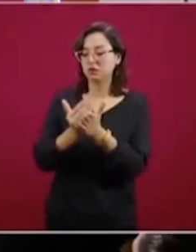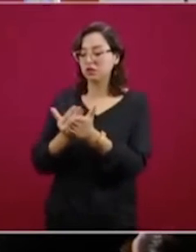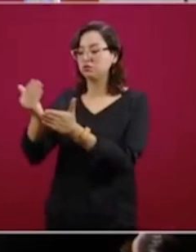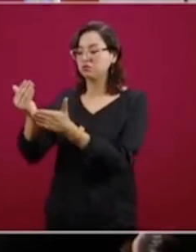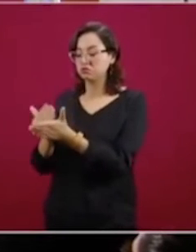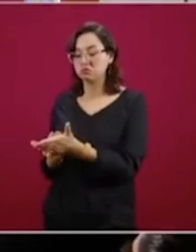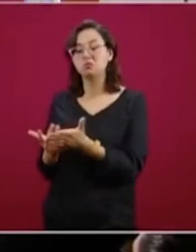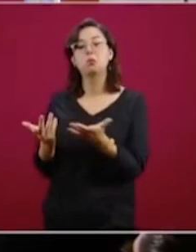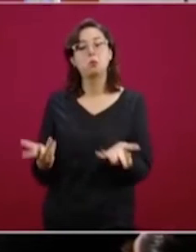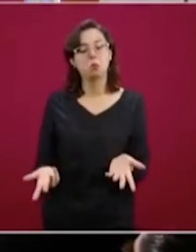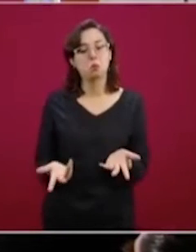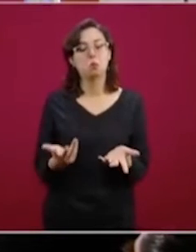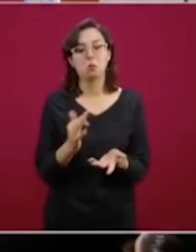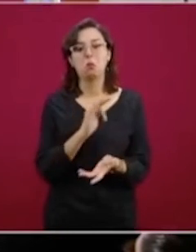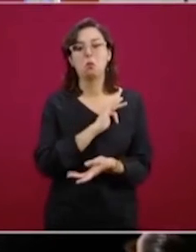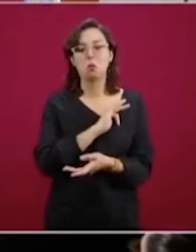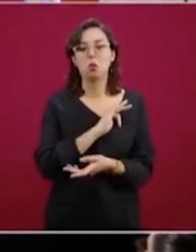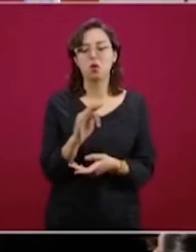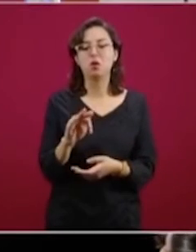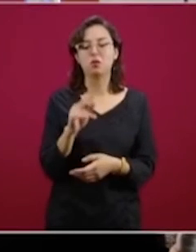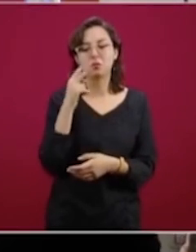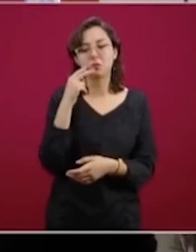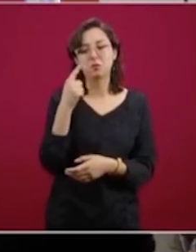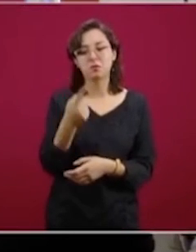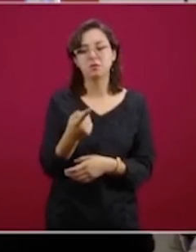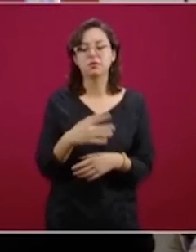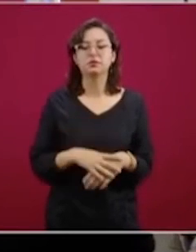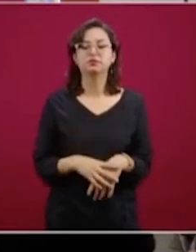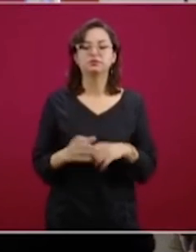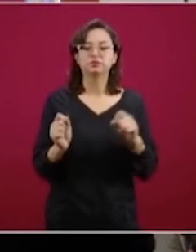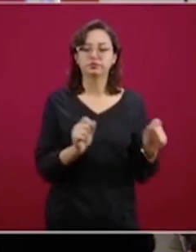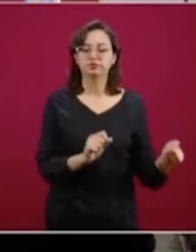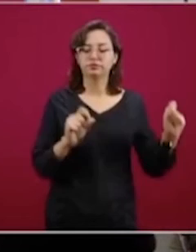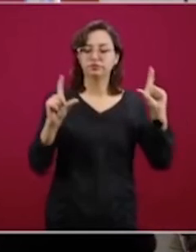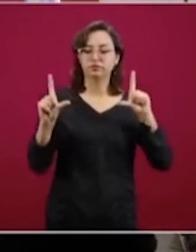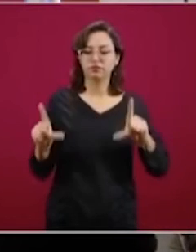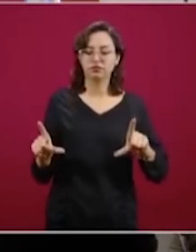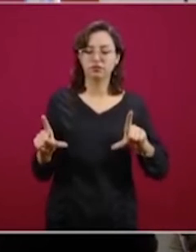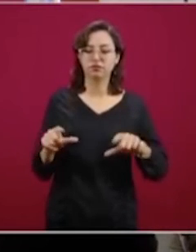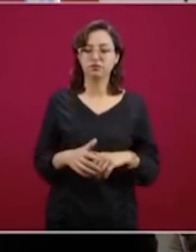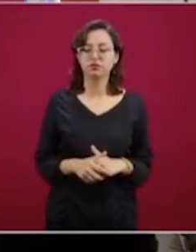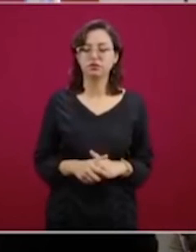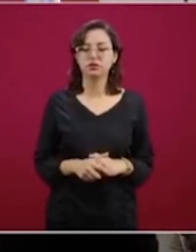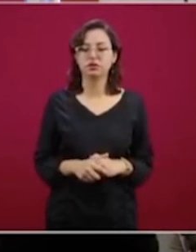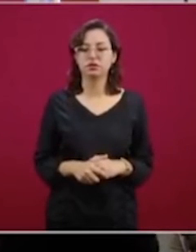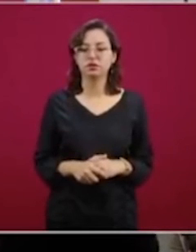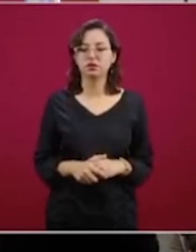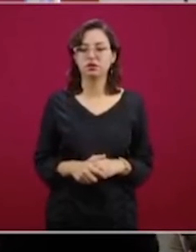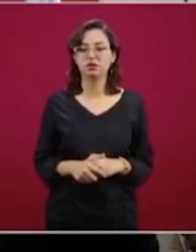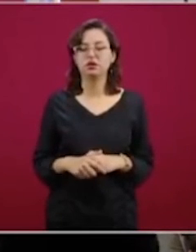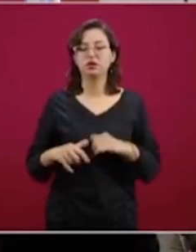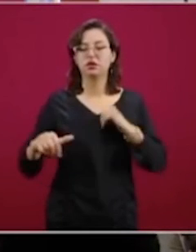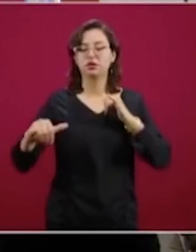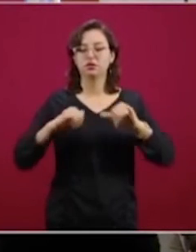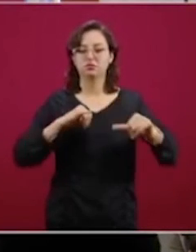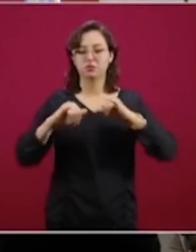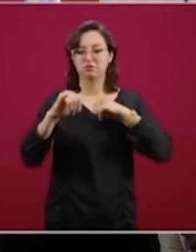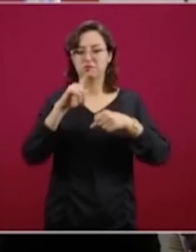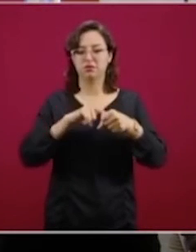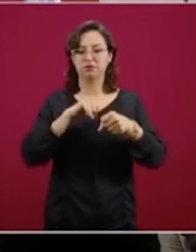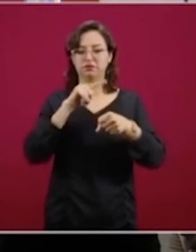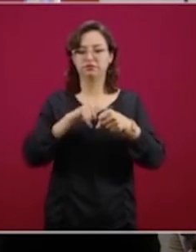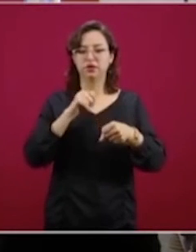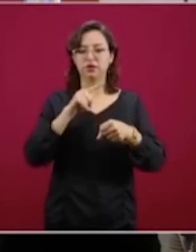decalificar de histórica. Adelante, vámonos. No me voy a detener mucho, este es el mapa de calor en el